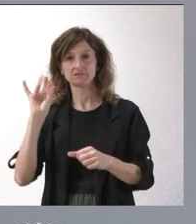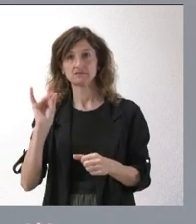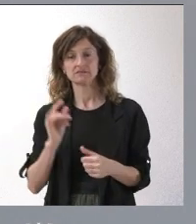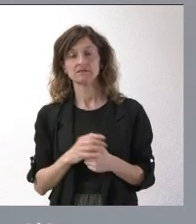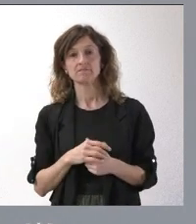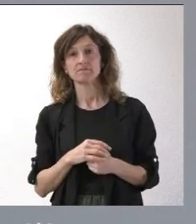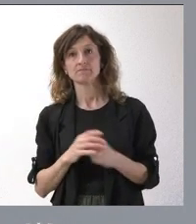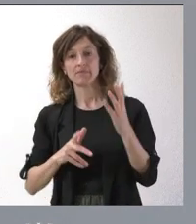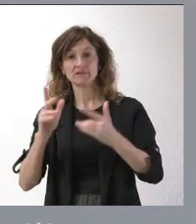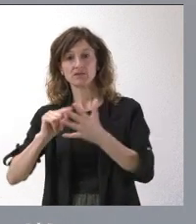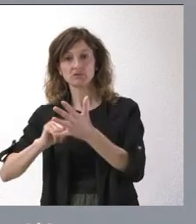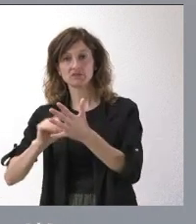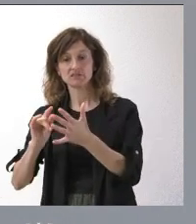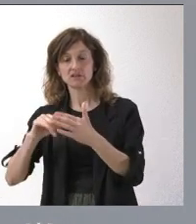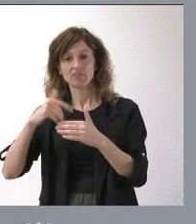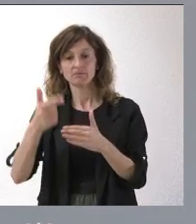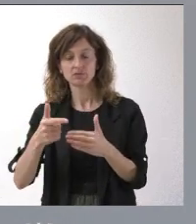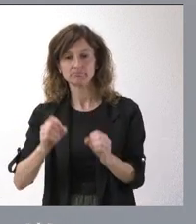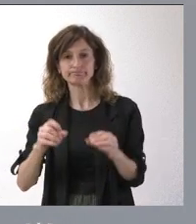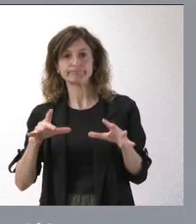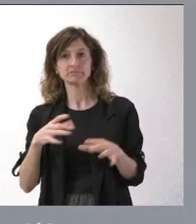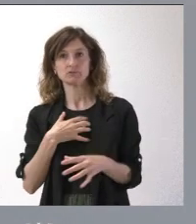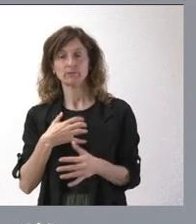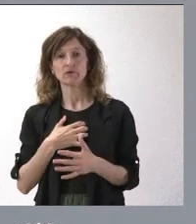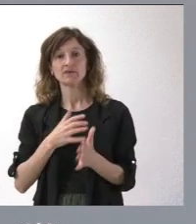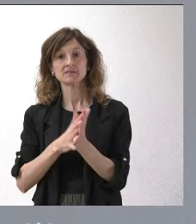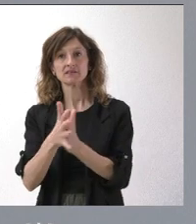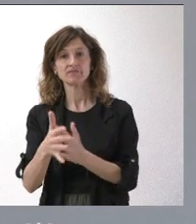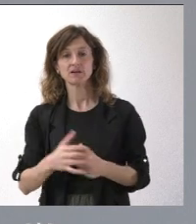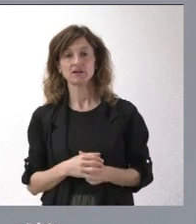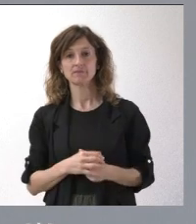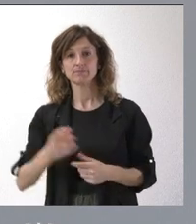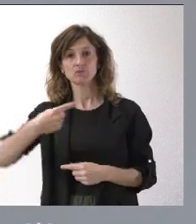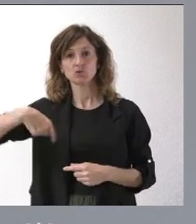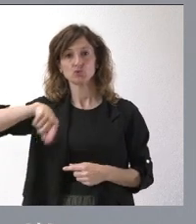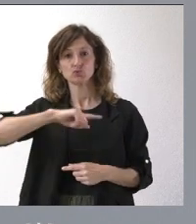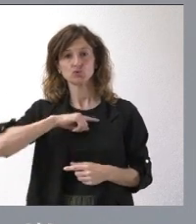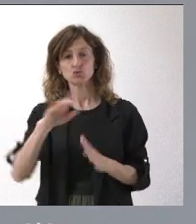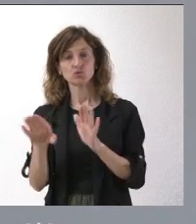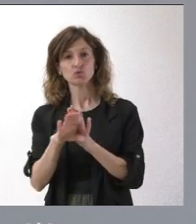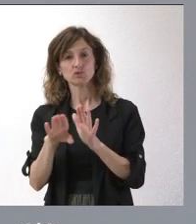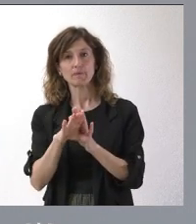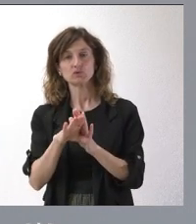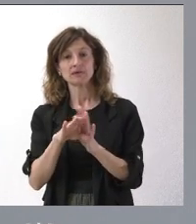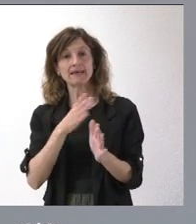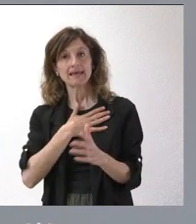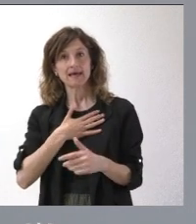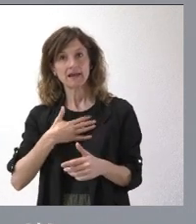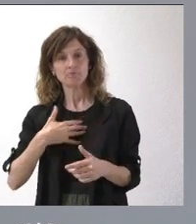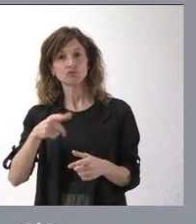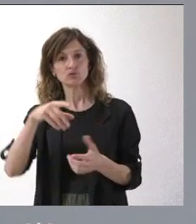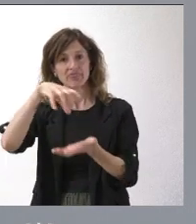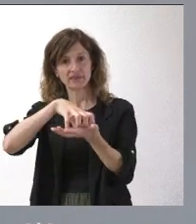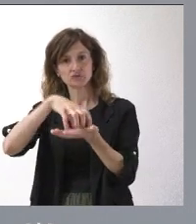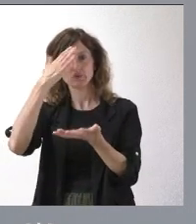contratación administrativa y anterior licitación. ¿Qué quiere decir esto? Que nosotros seguimos en la idea de continuar con este